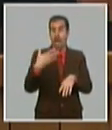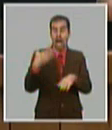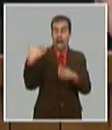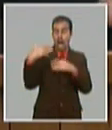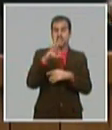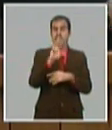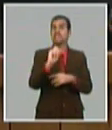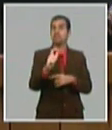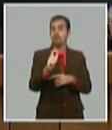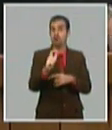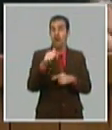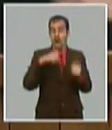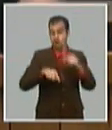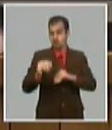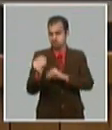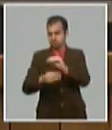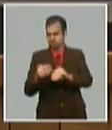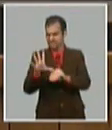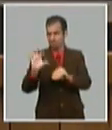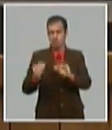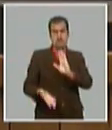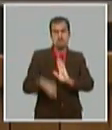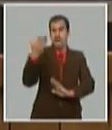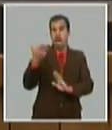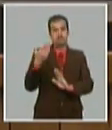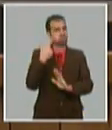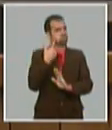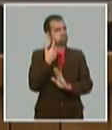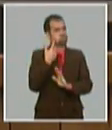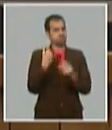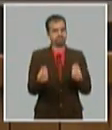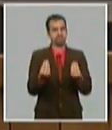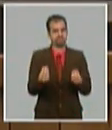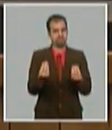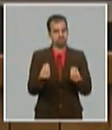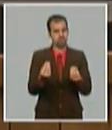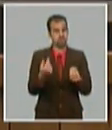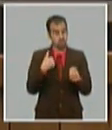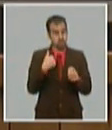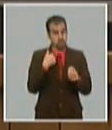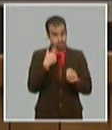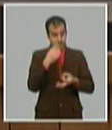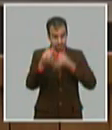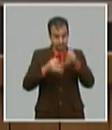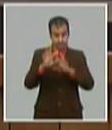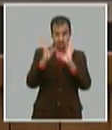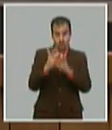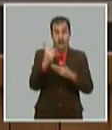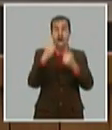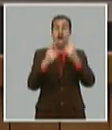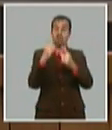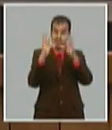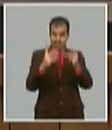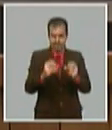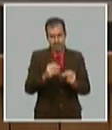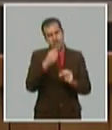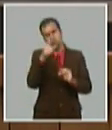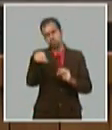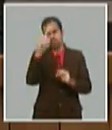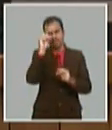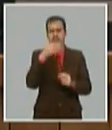y estoy descontando el efecto de la inflación de los donamientos monetarios estoy ilustrando con alguna cifra para poderlo explicar mejor